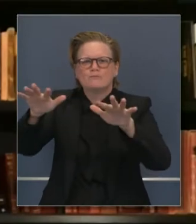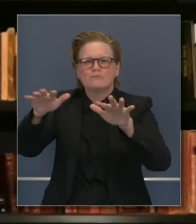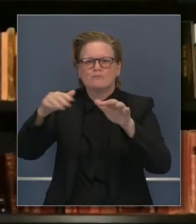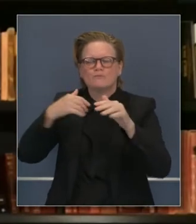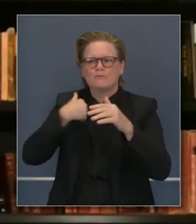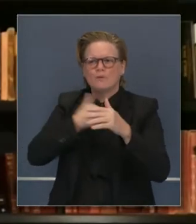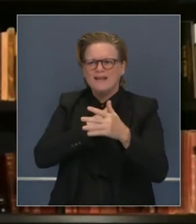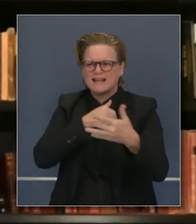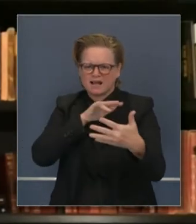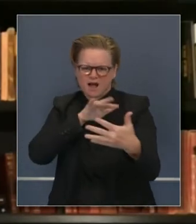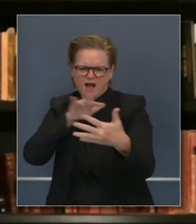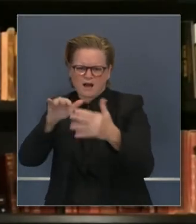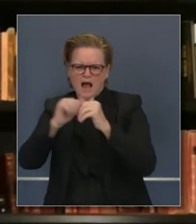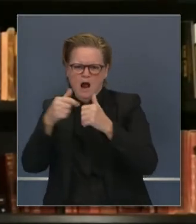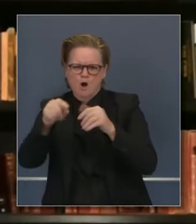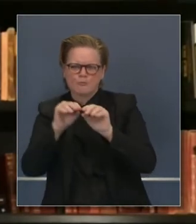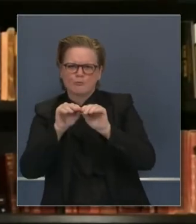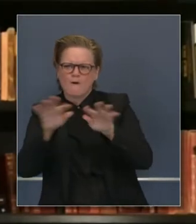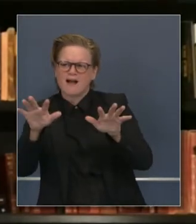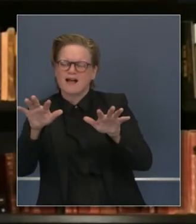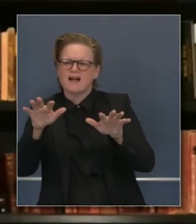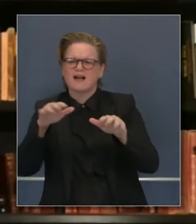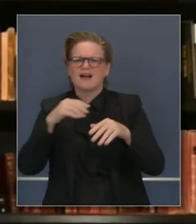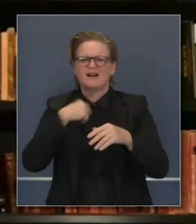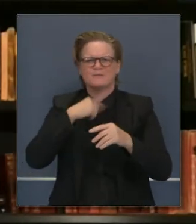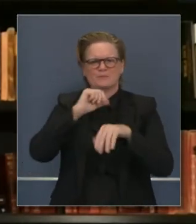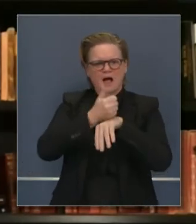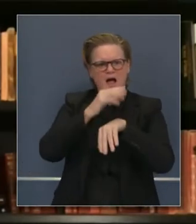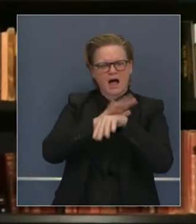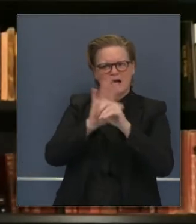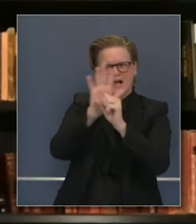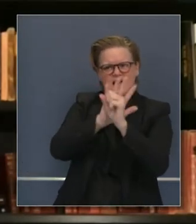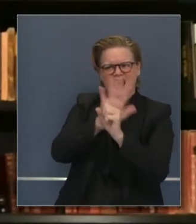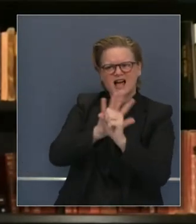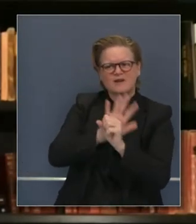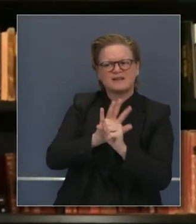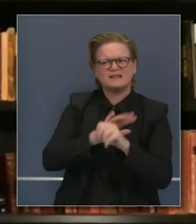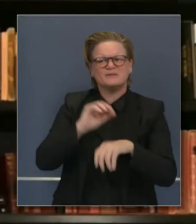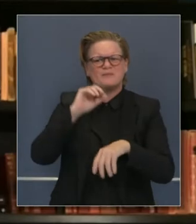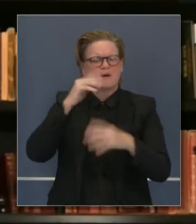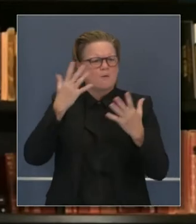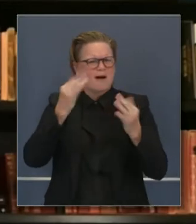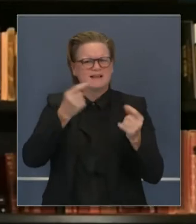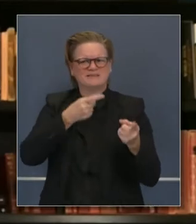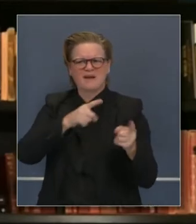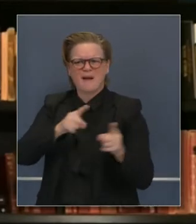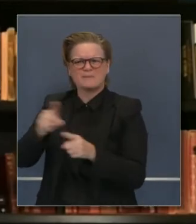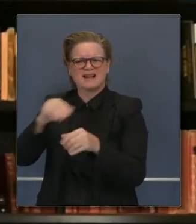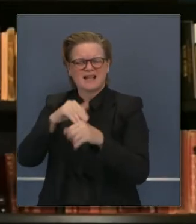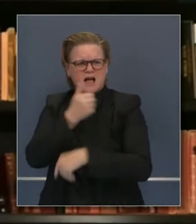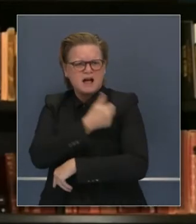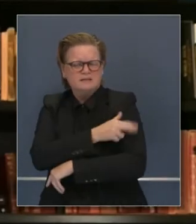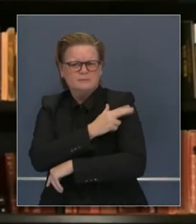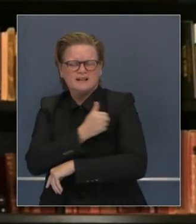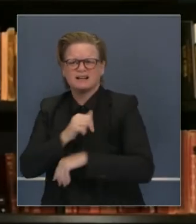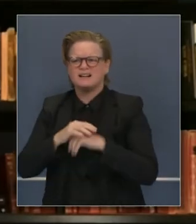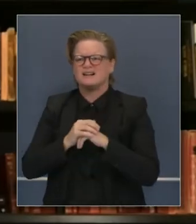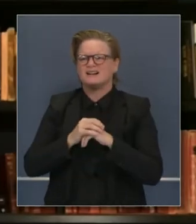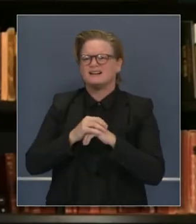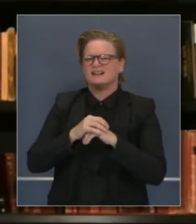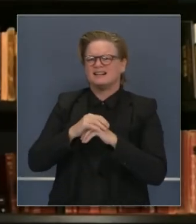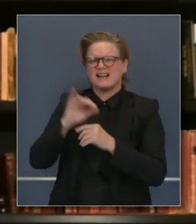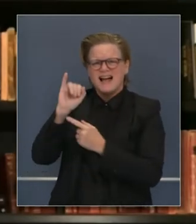ocurriendo por regiones, está basado en lo que está ocurriendo dentro de nuestro sistema de atención médica en los hospitales,